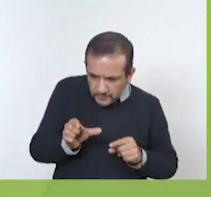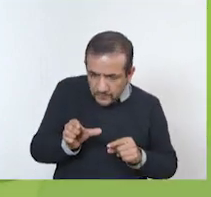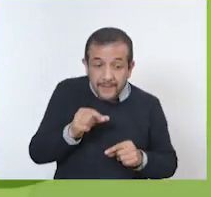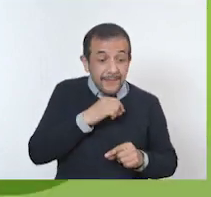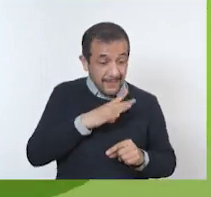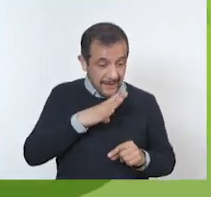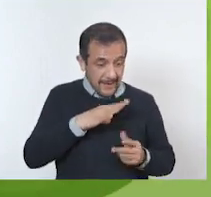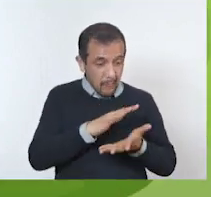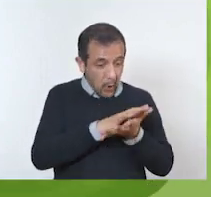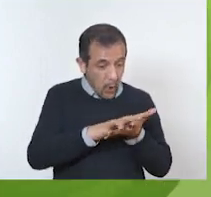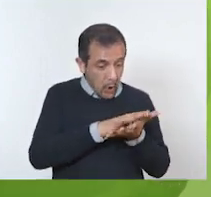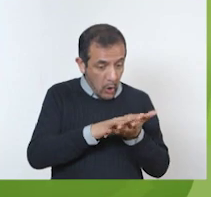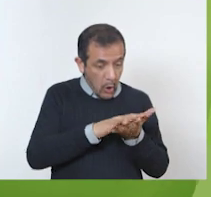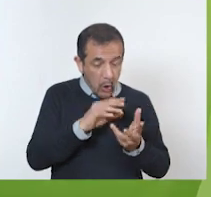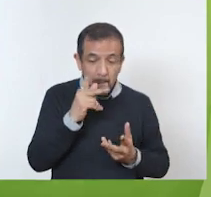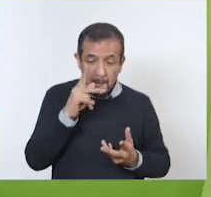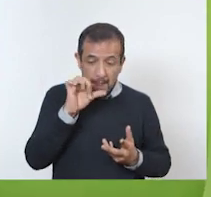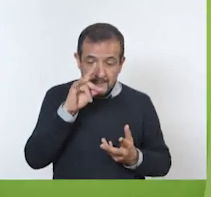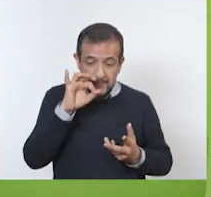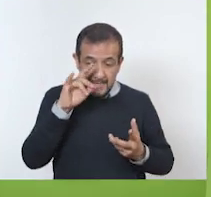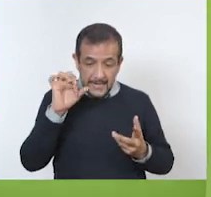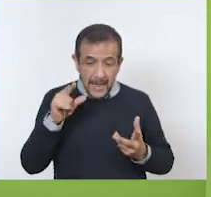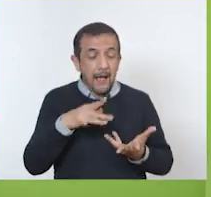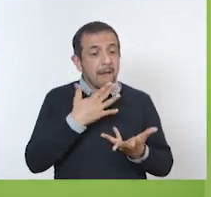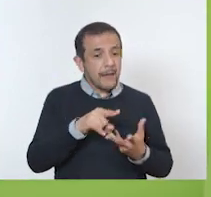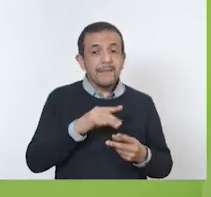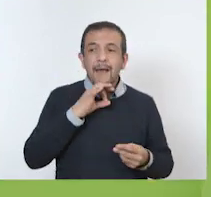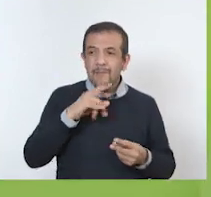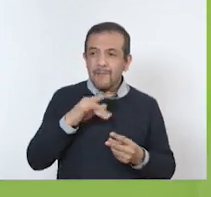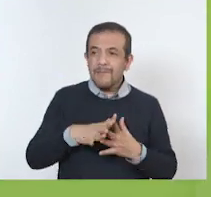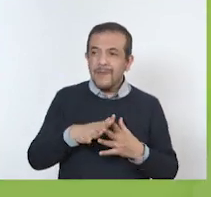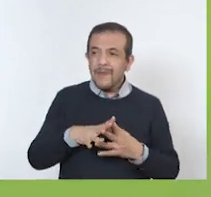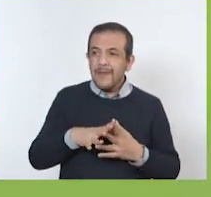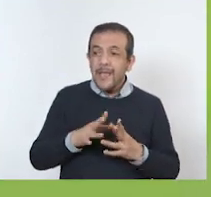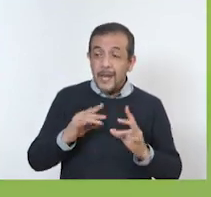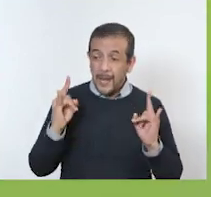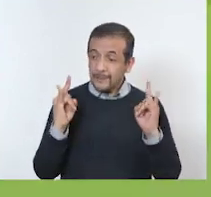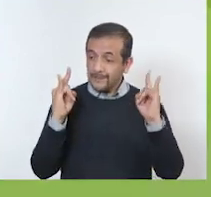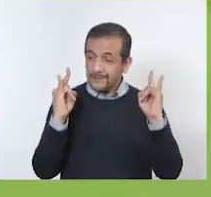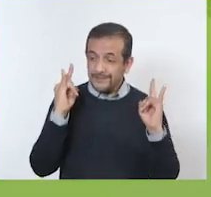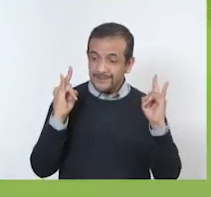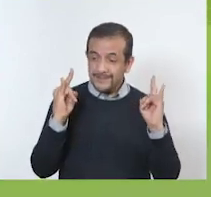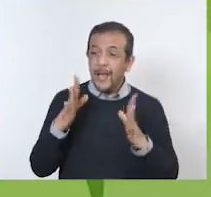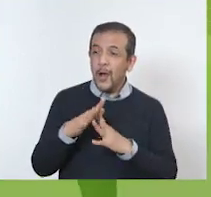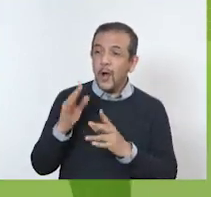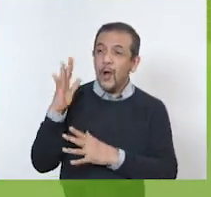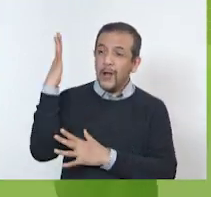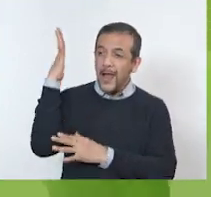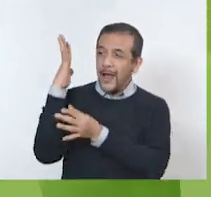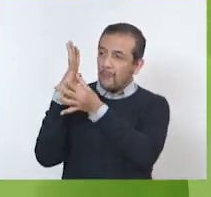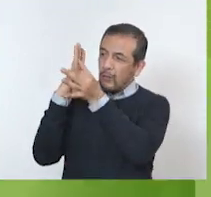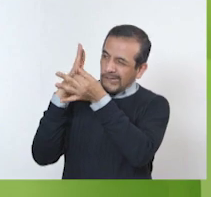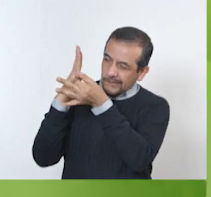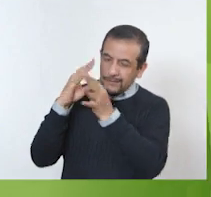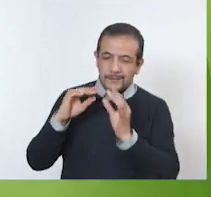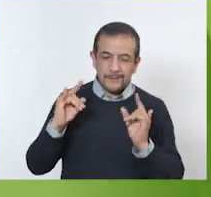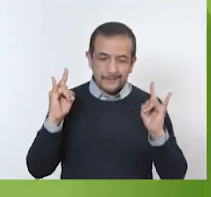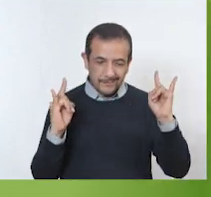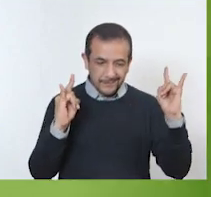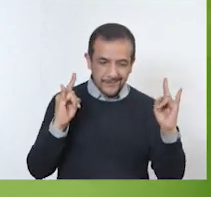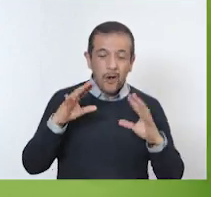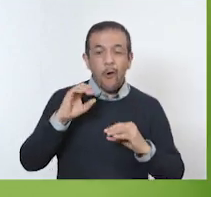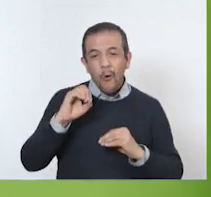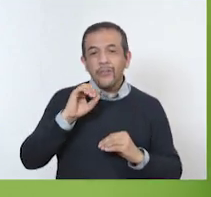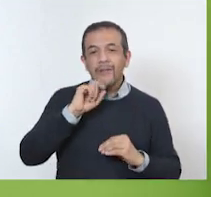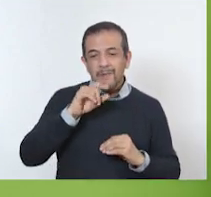Tenemos también plastilina. Y las porterías pueden hacerse con ramitas de árbol o hasta plastilina también. qué buena idea. Pues